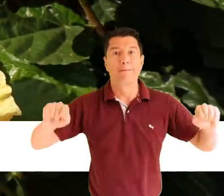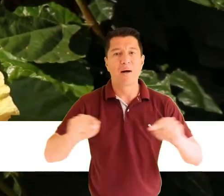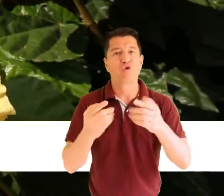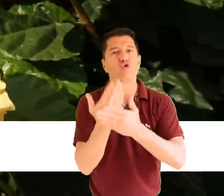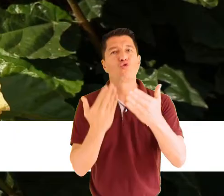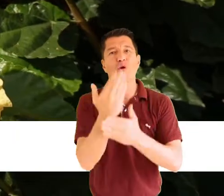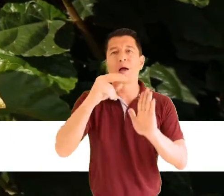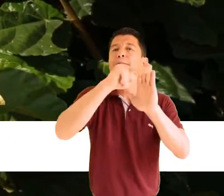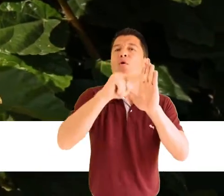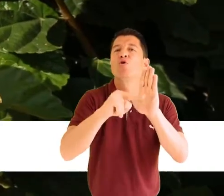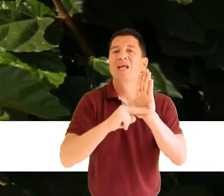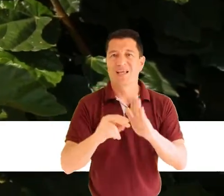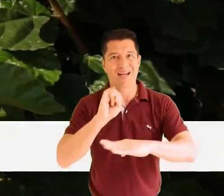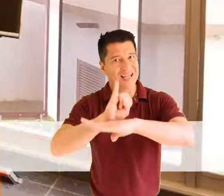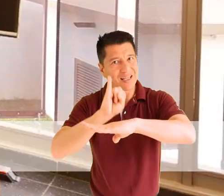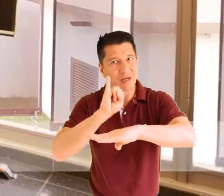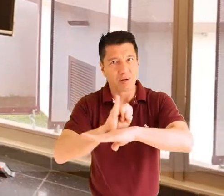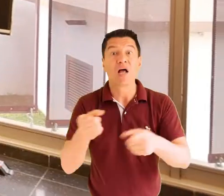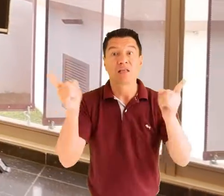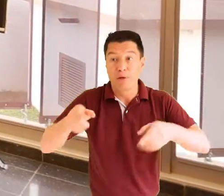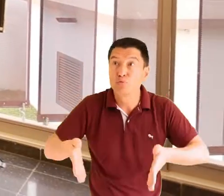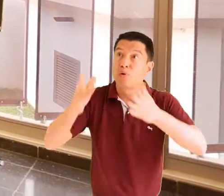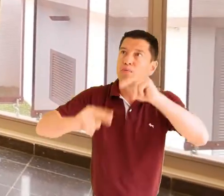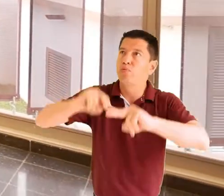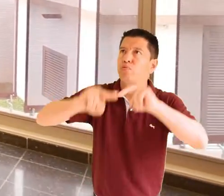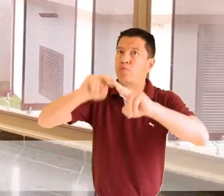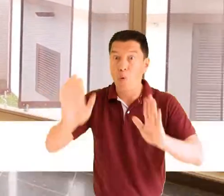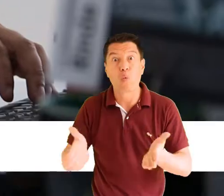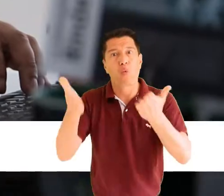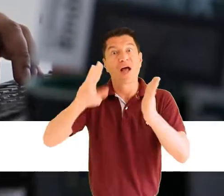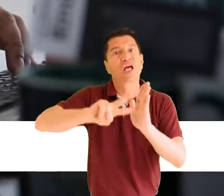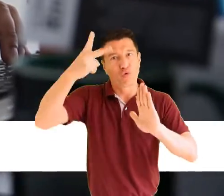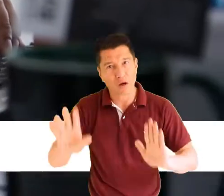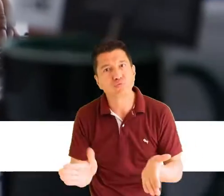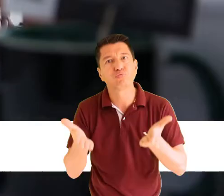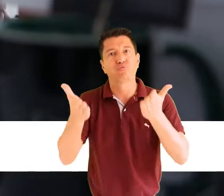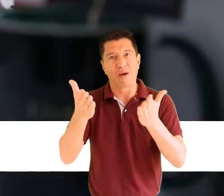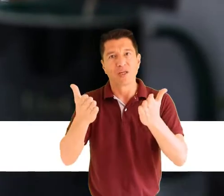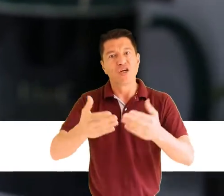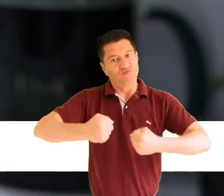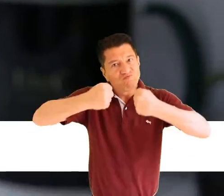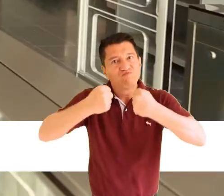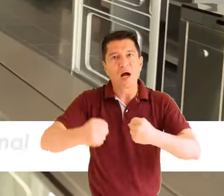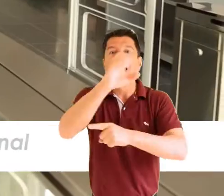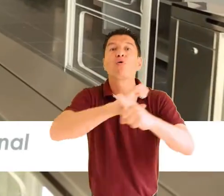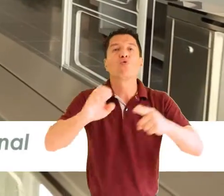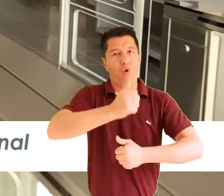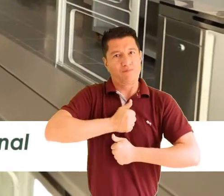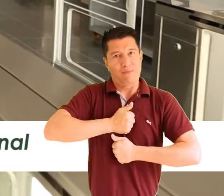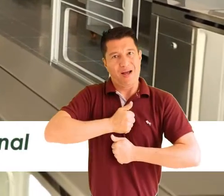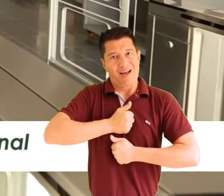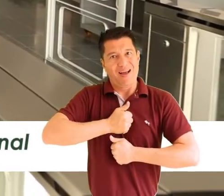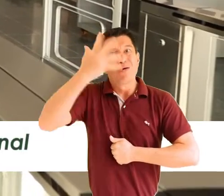de actualización de las políticas institucionales, el avance de la infraestructura física y tecnológica, así como la solidez de la cultura de la